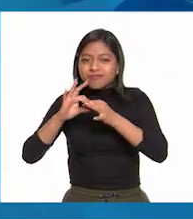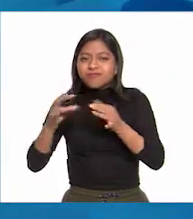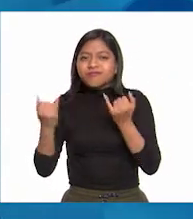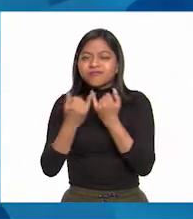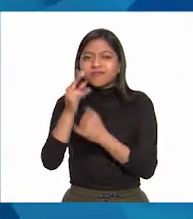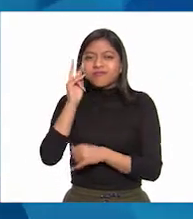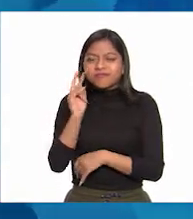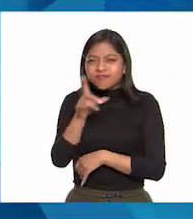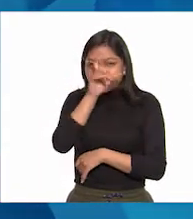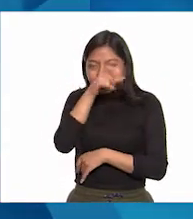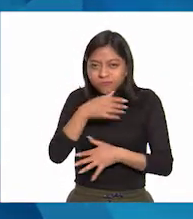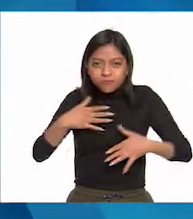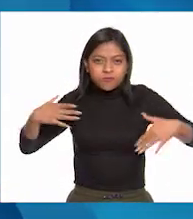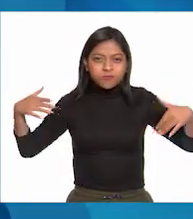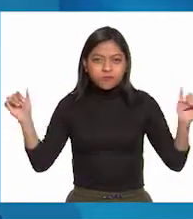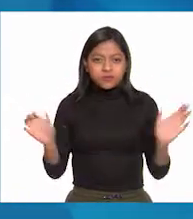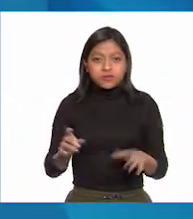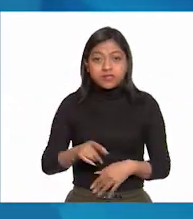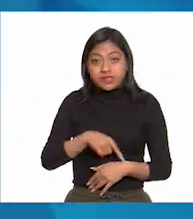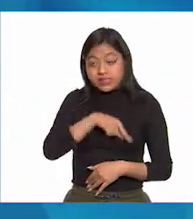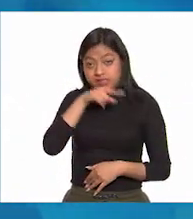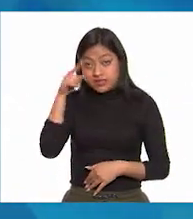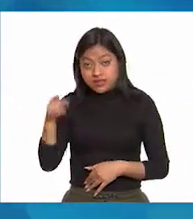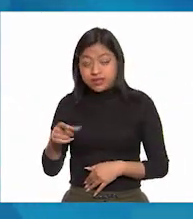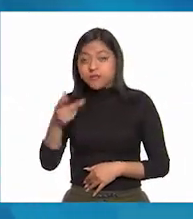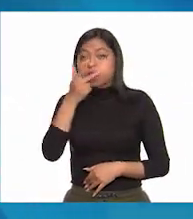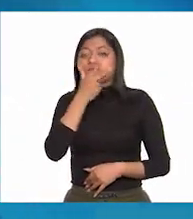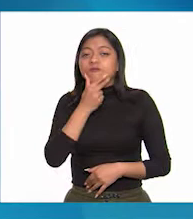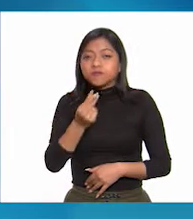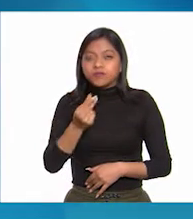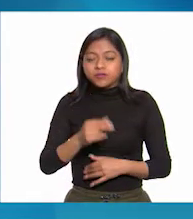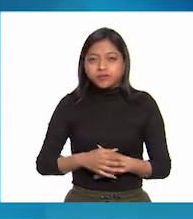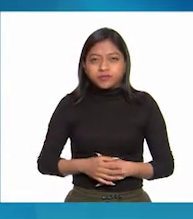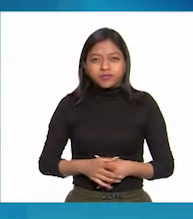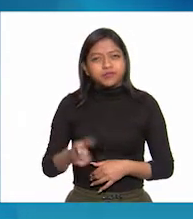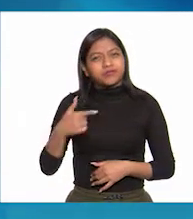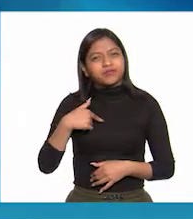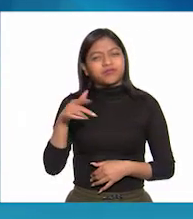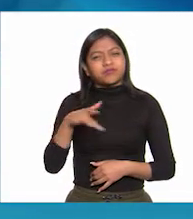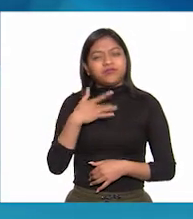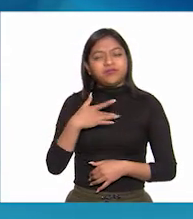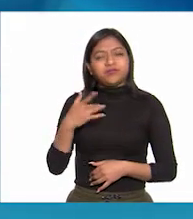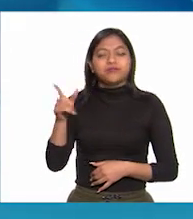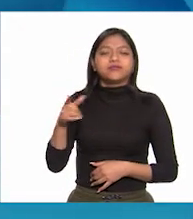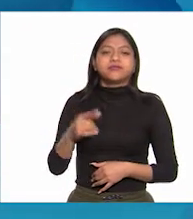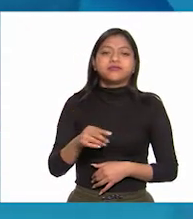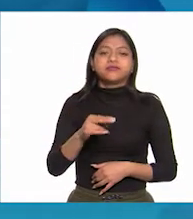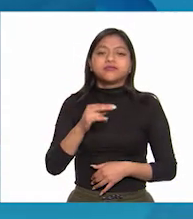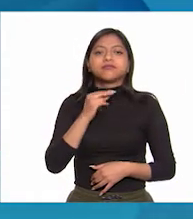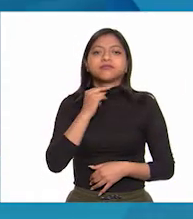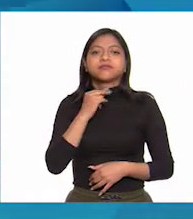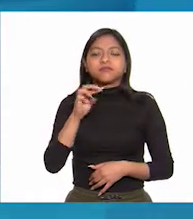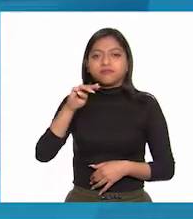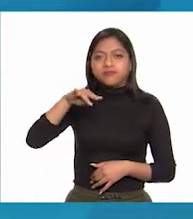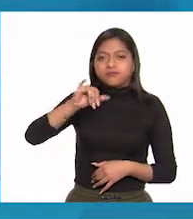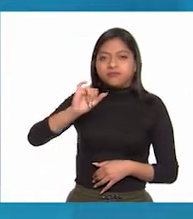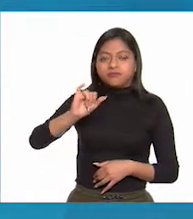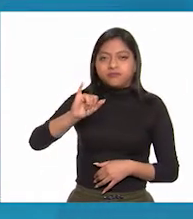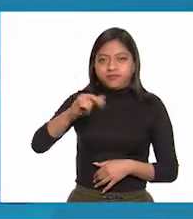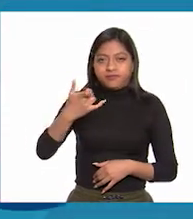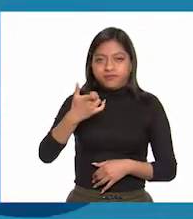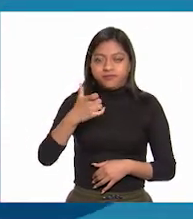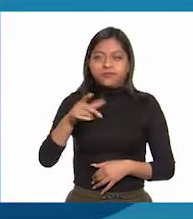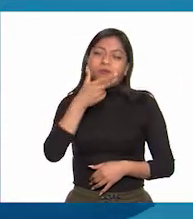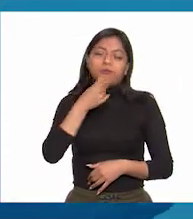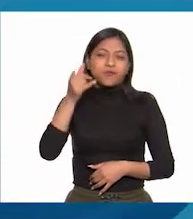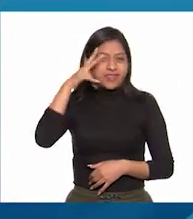apreciar un águila. De pie junto a él hay un hombre. Yo creo que es el cura Miguel Hidalgo y tiene en la mano una corona